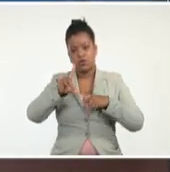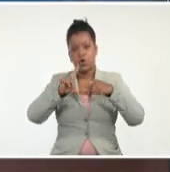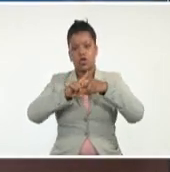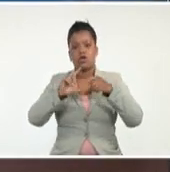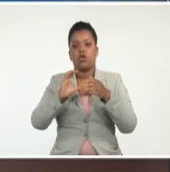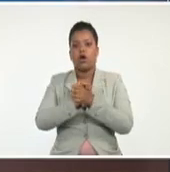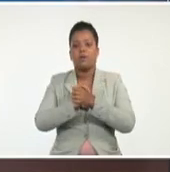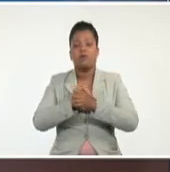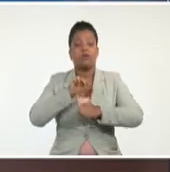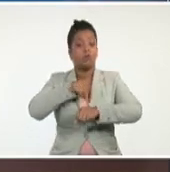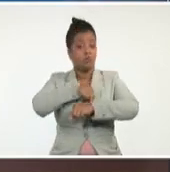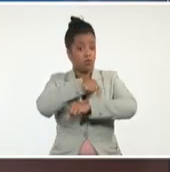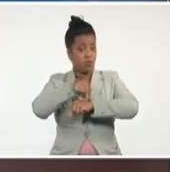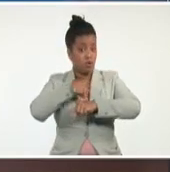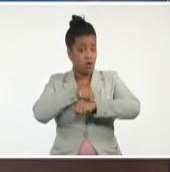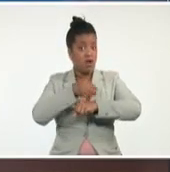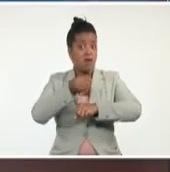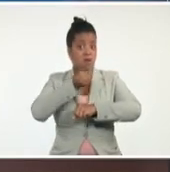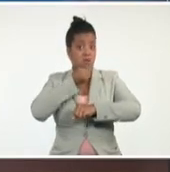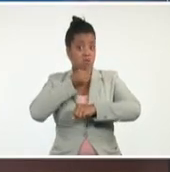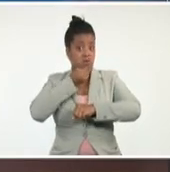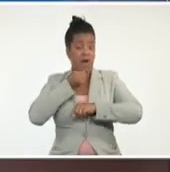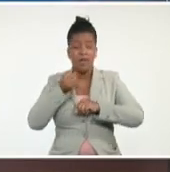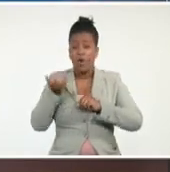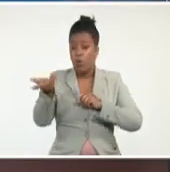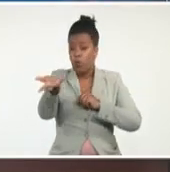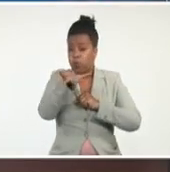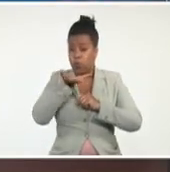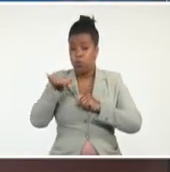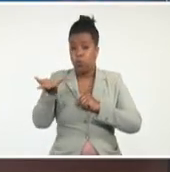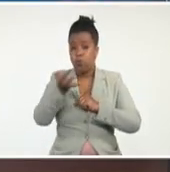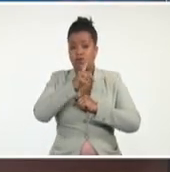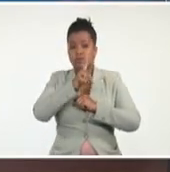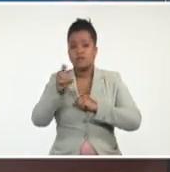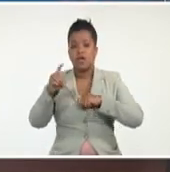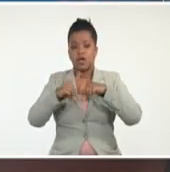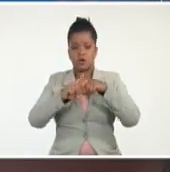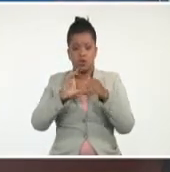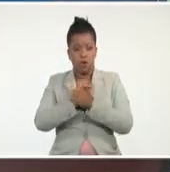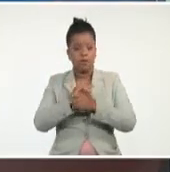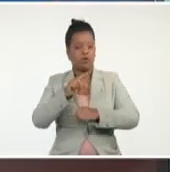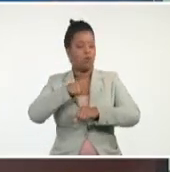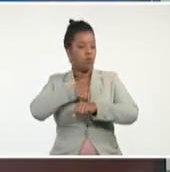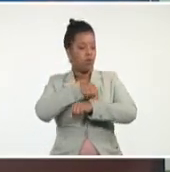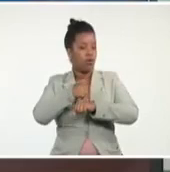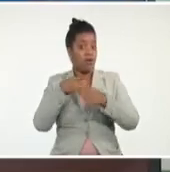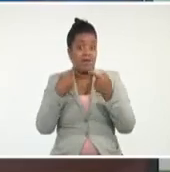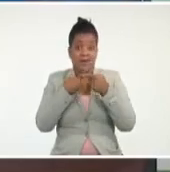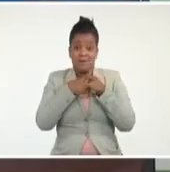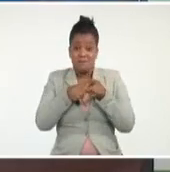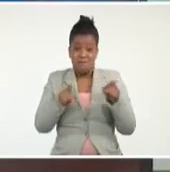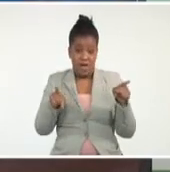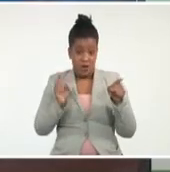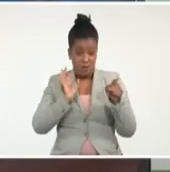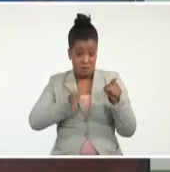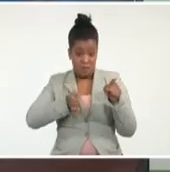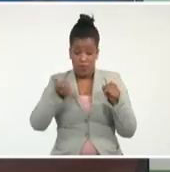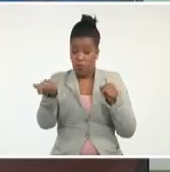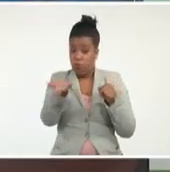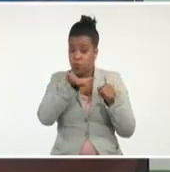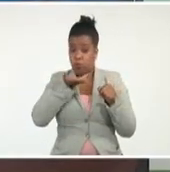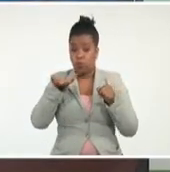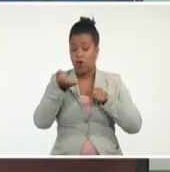y pueden llegar en rachas hasta 100 kilómetros por hora. Pero los vientos esos, muchas veces están